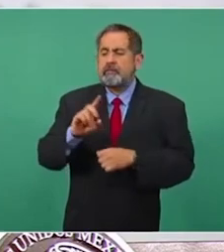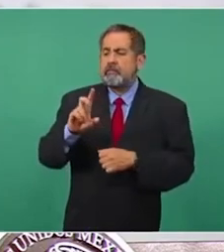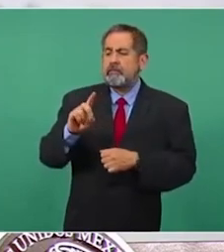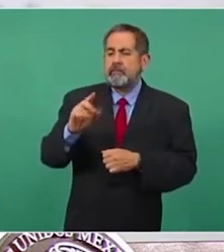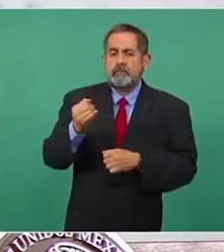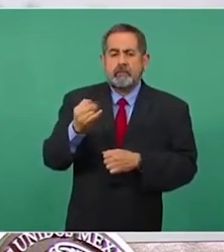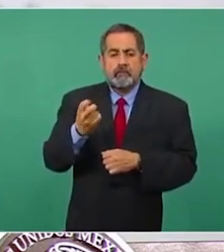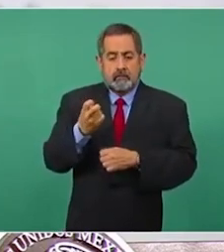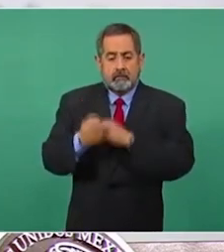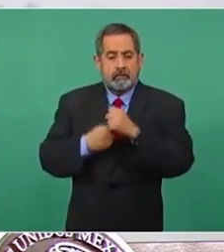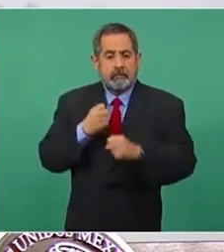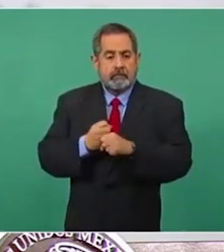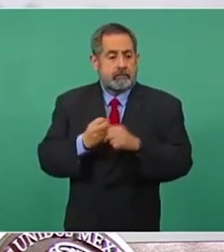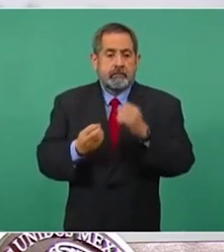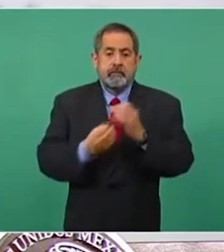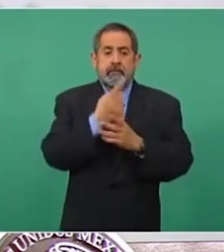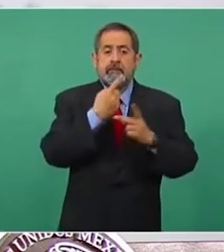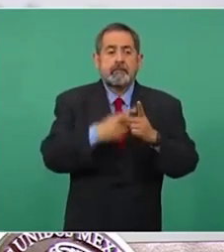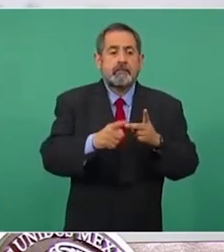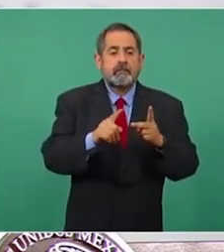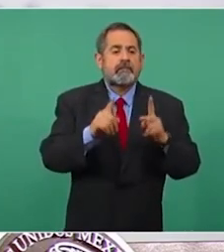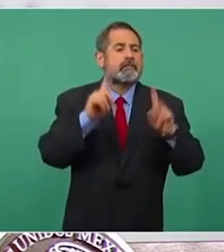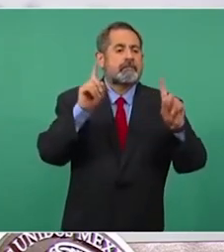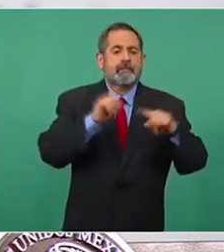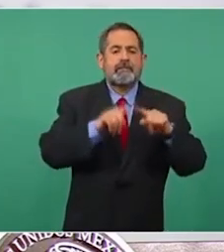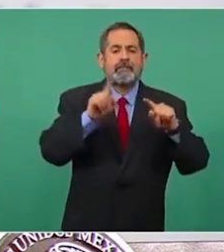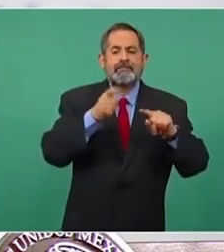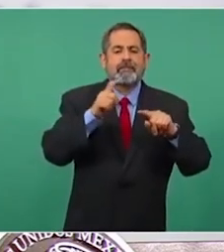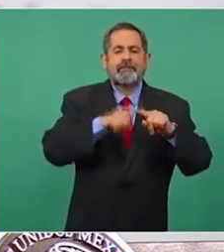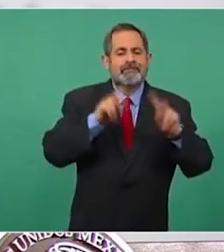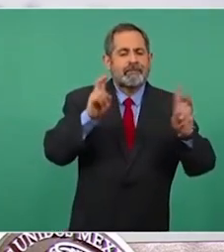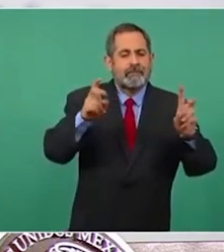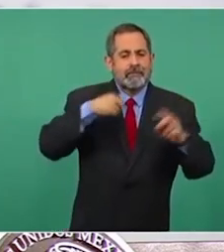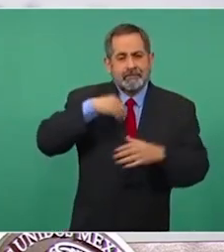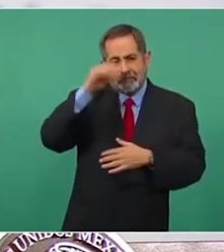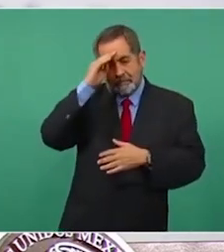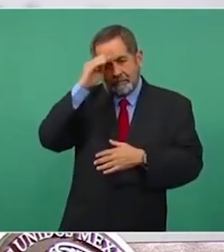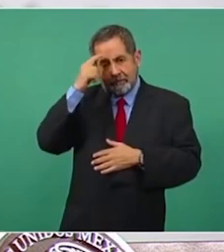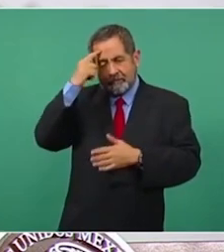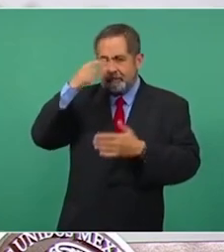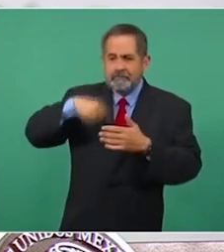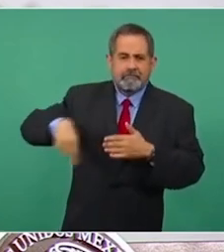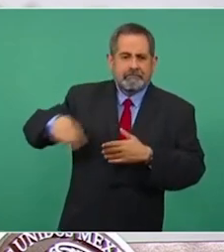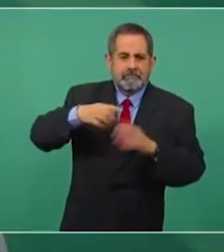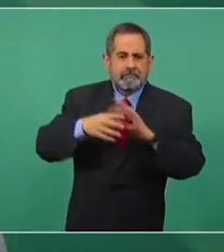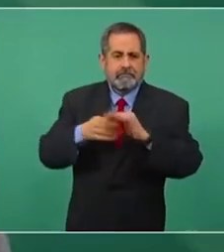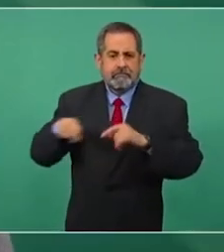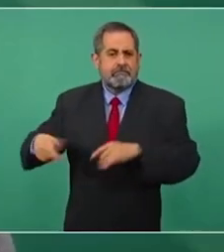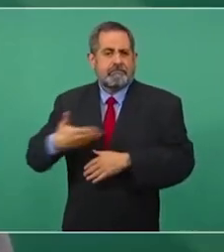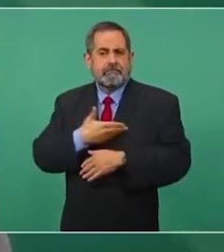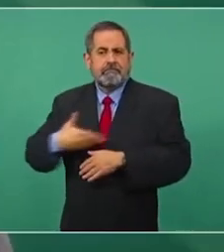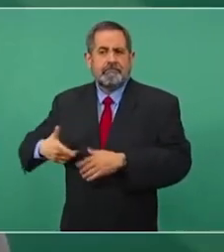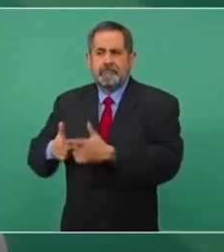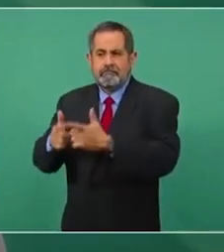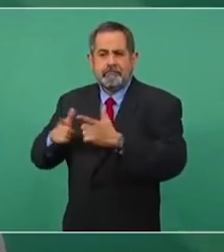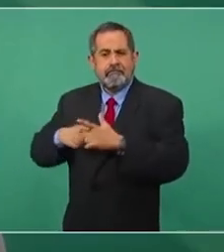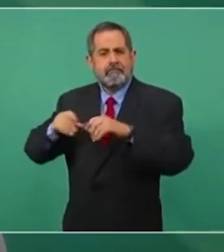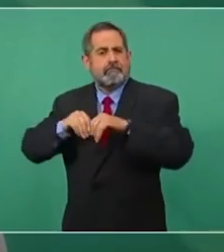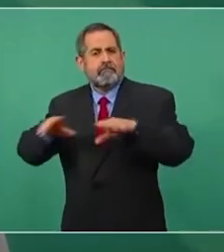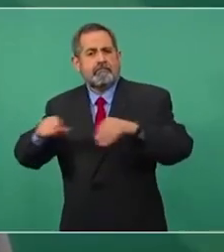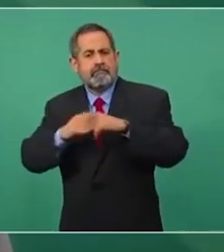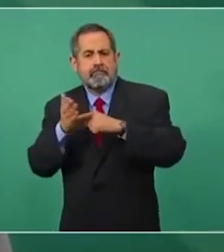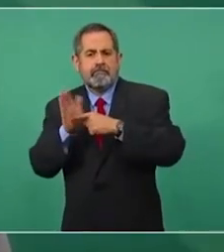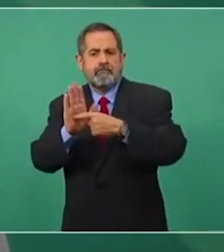este año nació el Quién es quién en las mentiras de la semana, un espacio concebido por la Presidencia de la República para